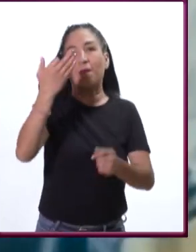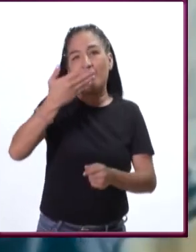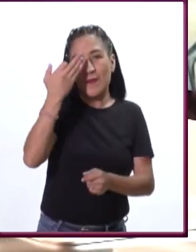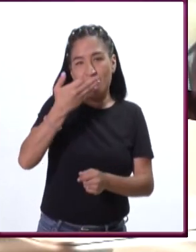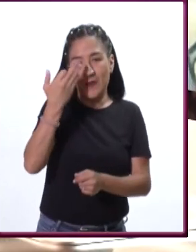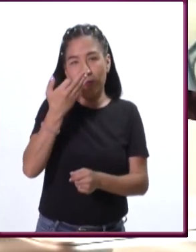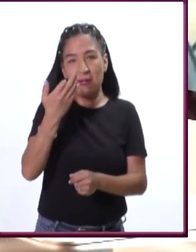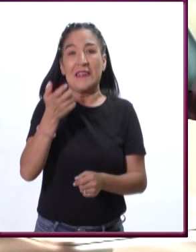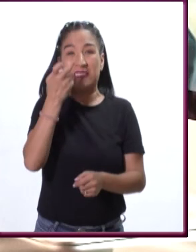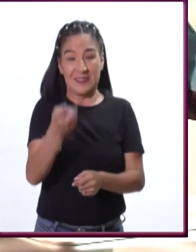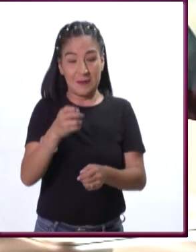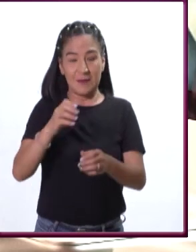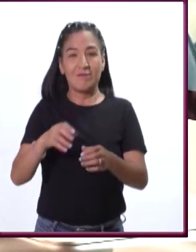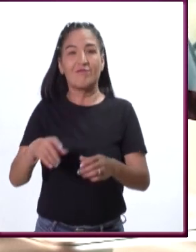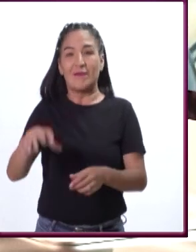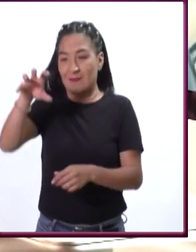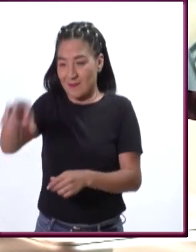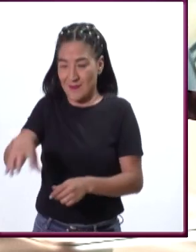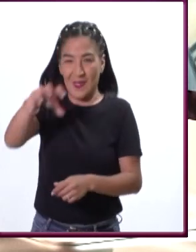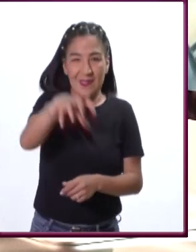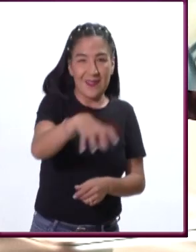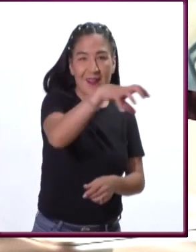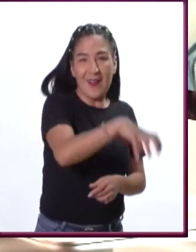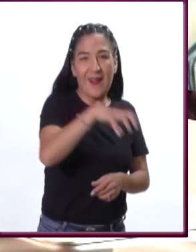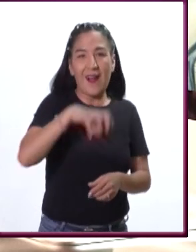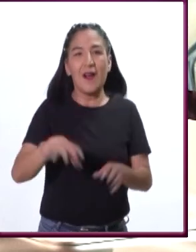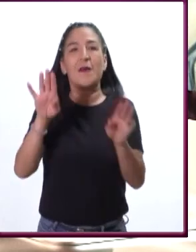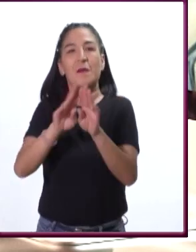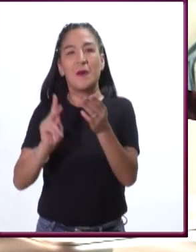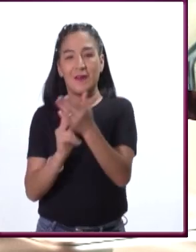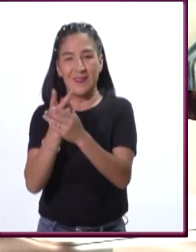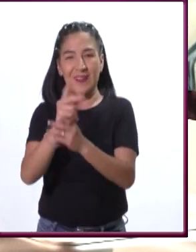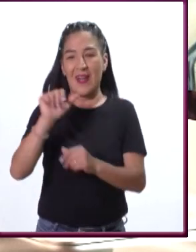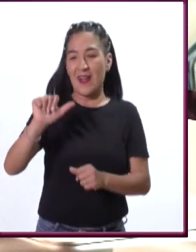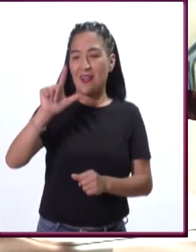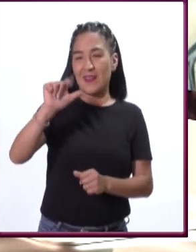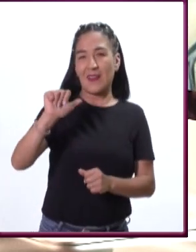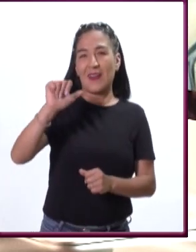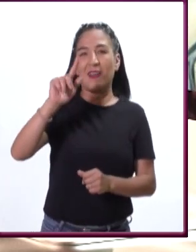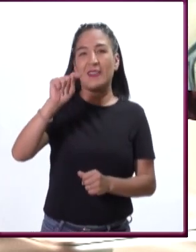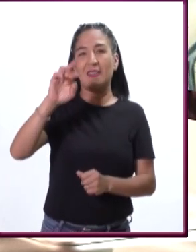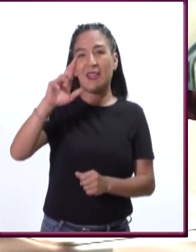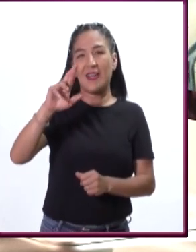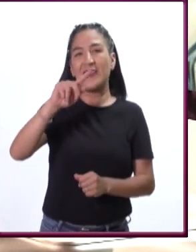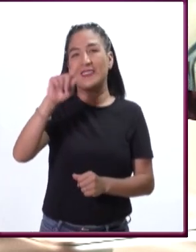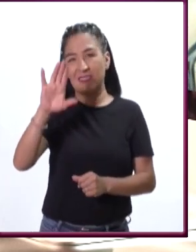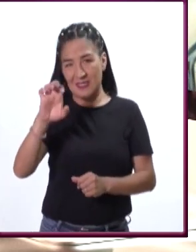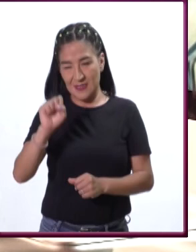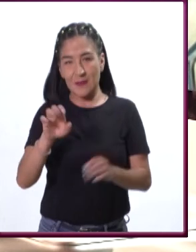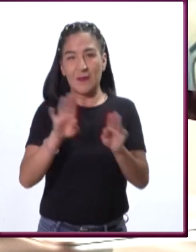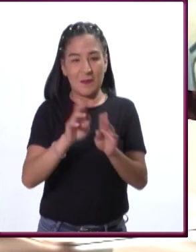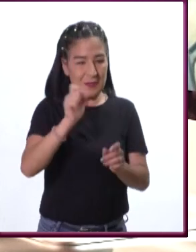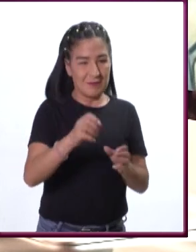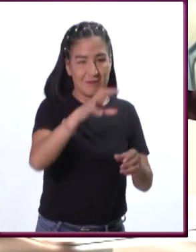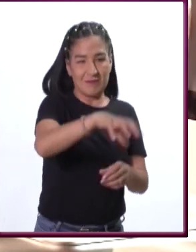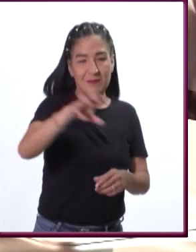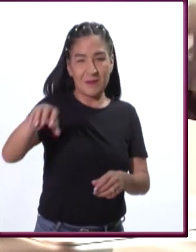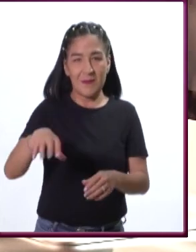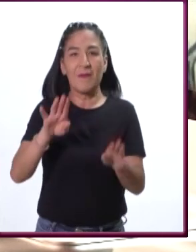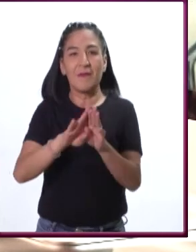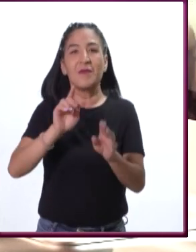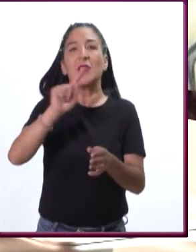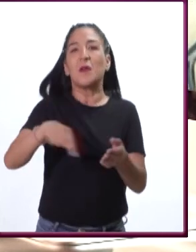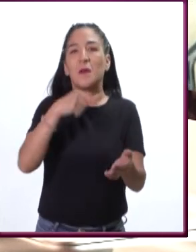Entonces, en cada pedacito que hay, siembran alcatraceas y tienen con que robarlos. Y es una